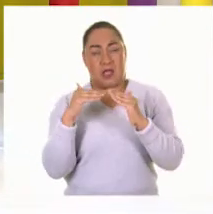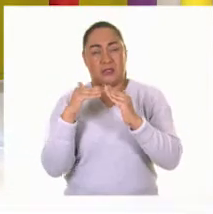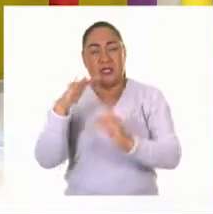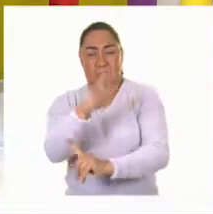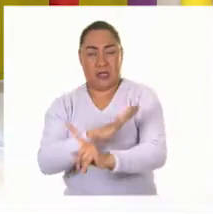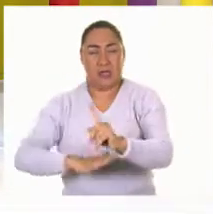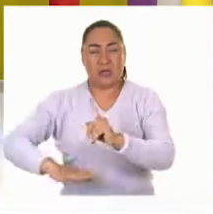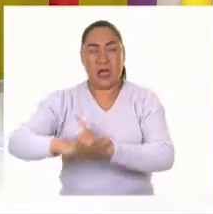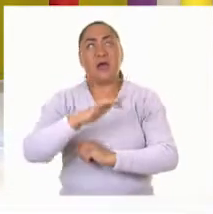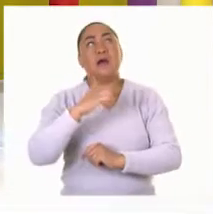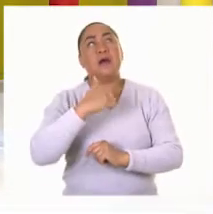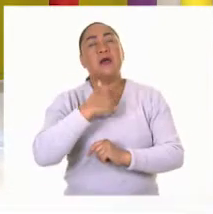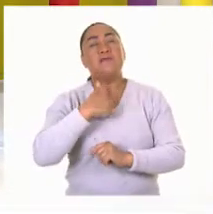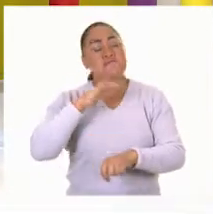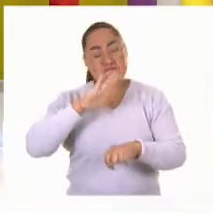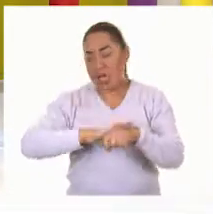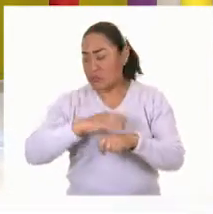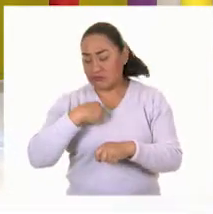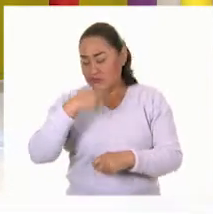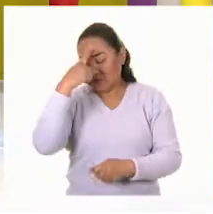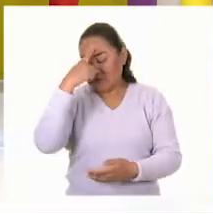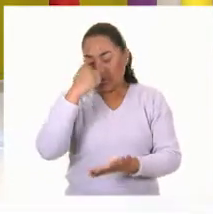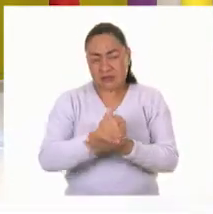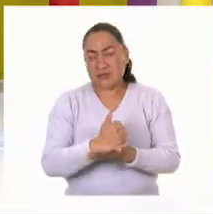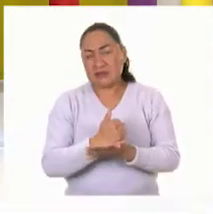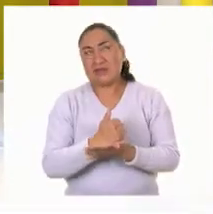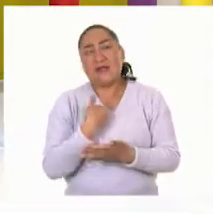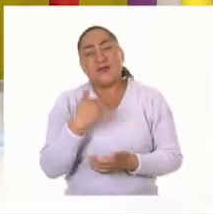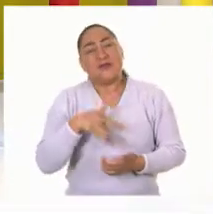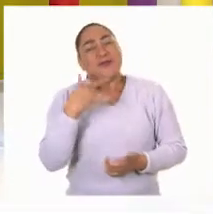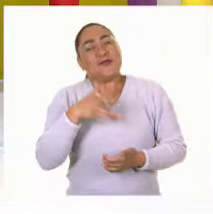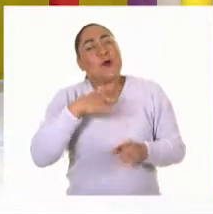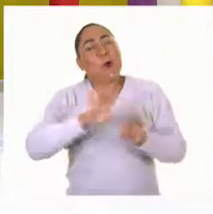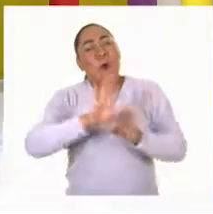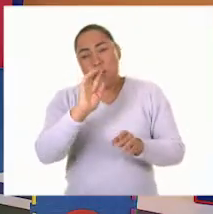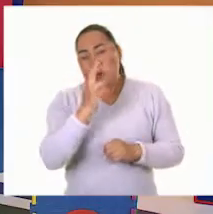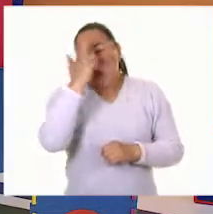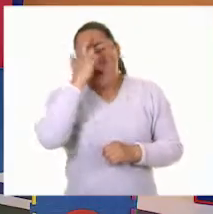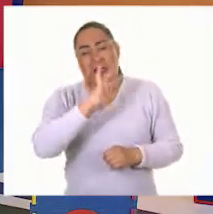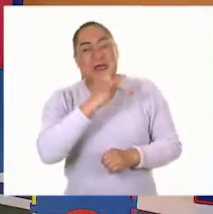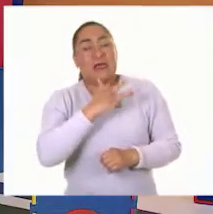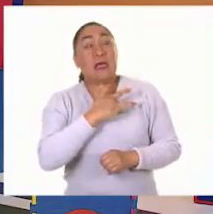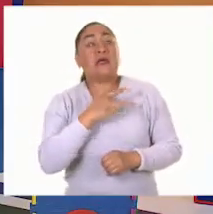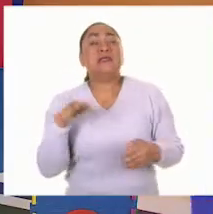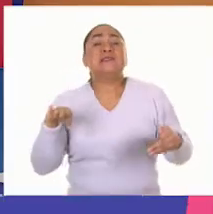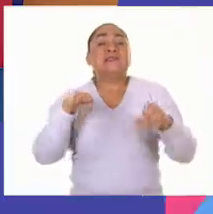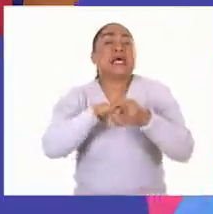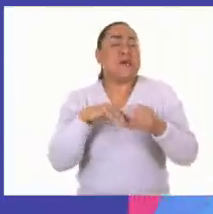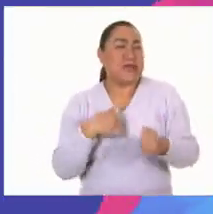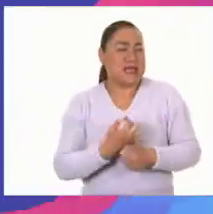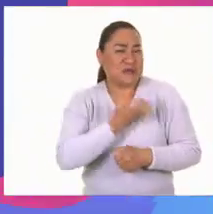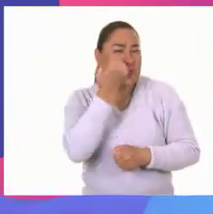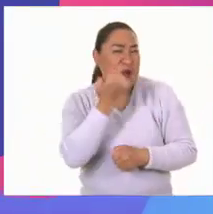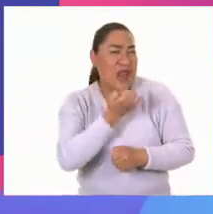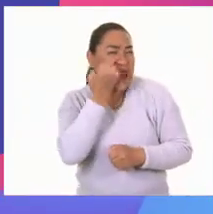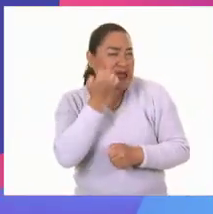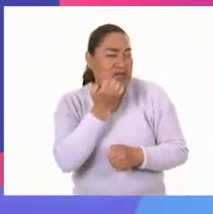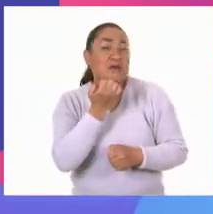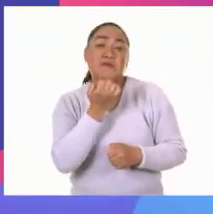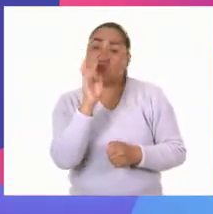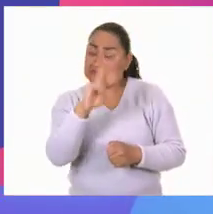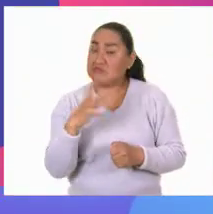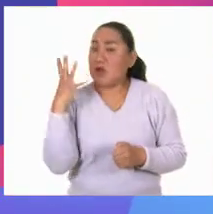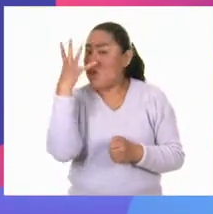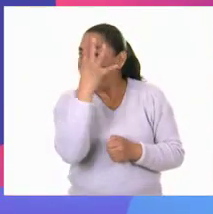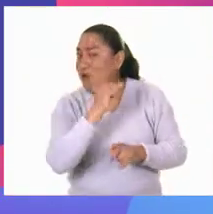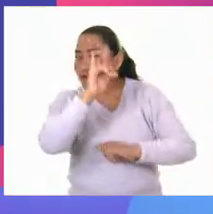Pero la que más recuerdo y la que más recuerdo con cariño es la que se ponía muy cerca de mi escuela. Muy bonita y enorme, con muchos juegos